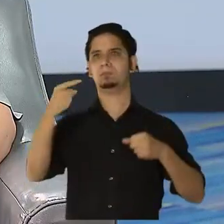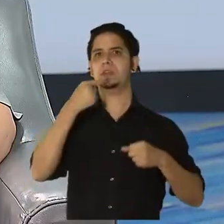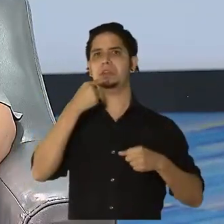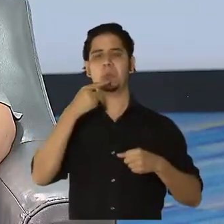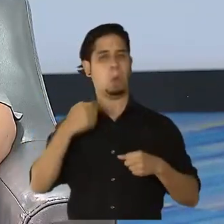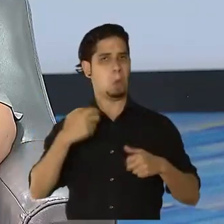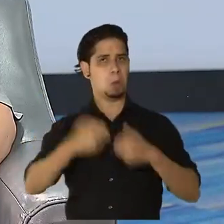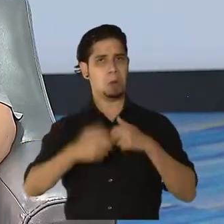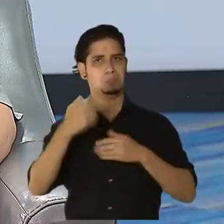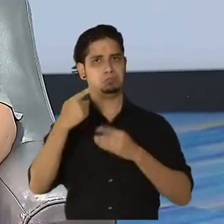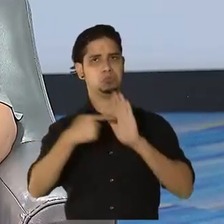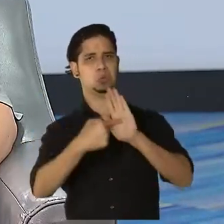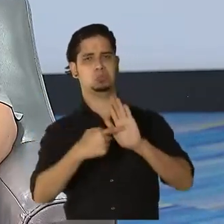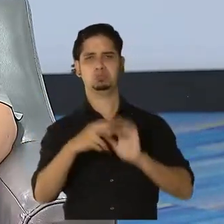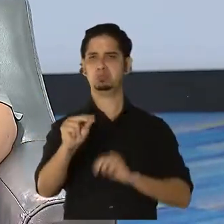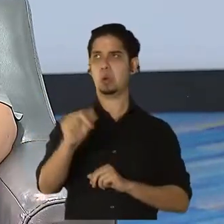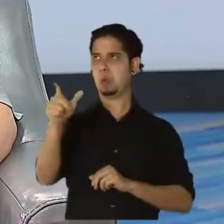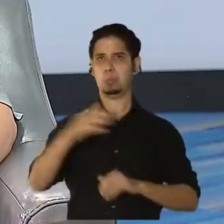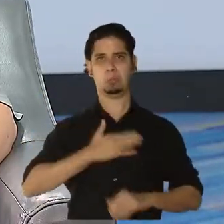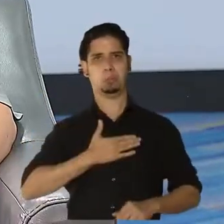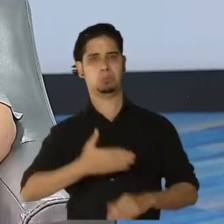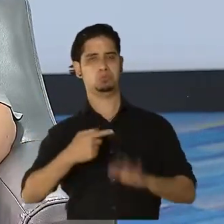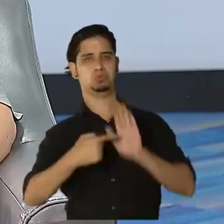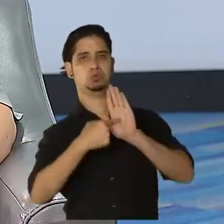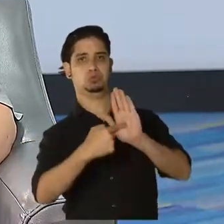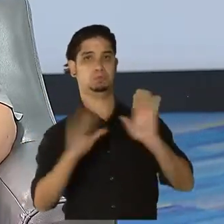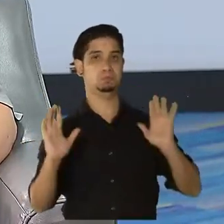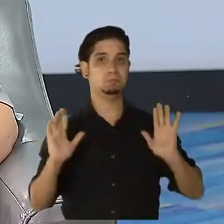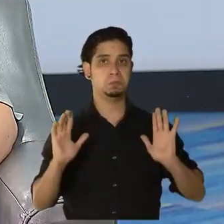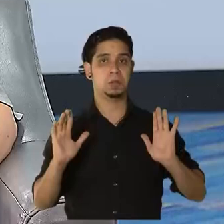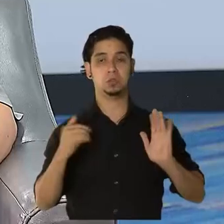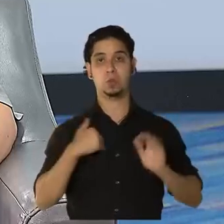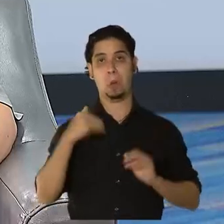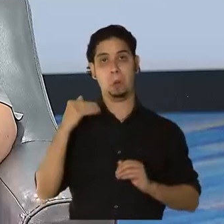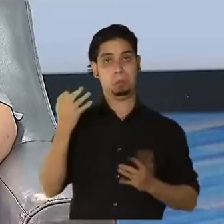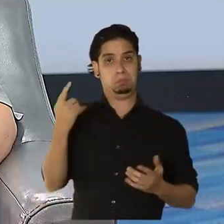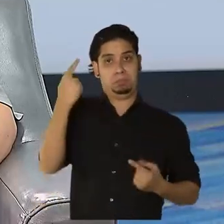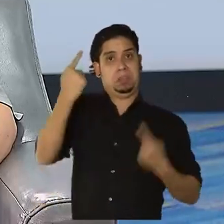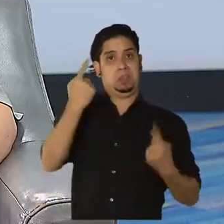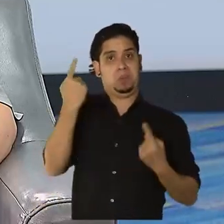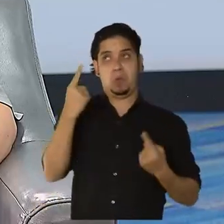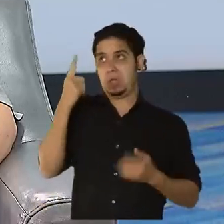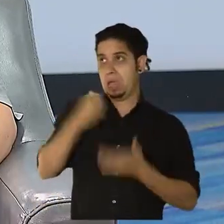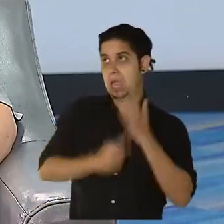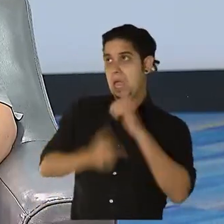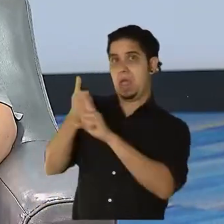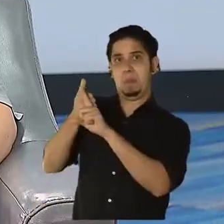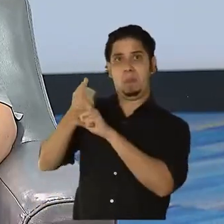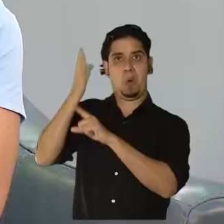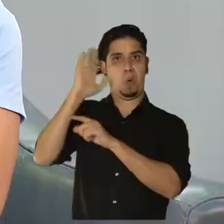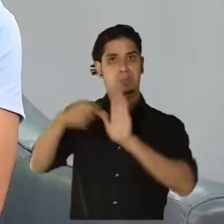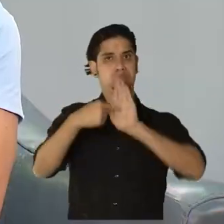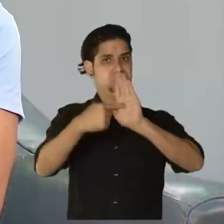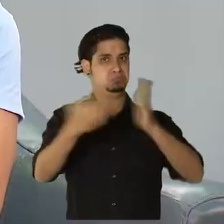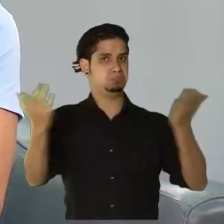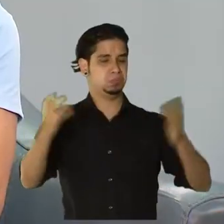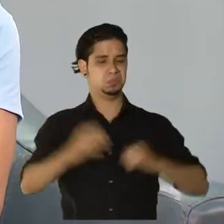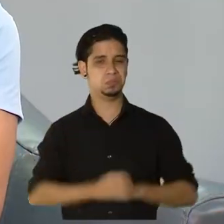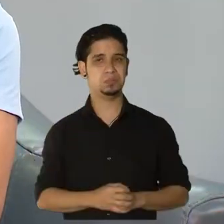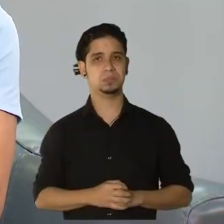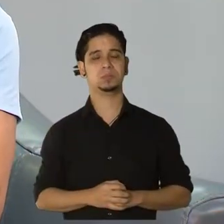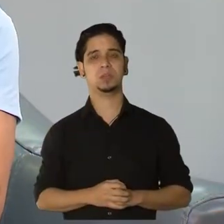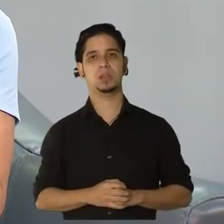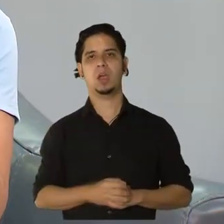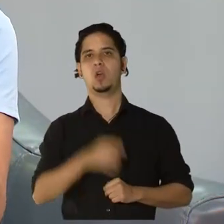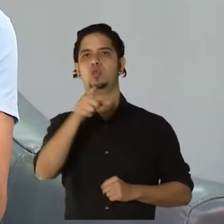información, así que me imagino que la proveerá prontamente. ¿Alguna recomendación en